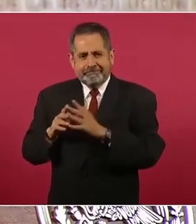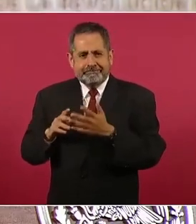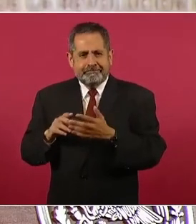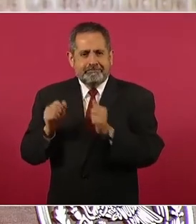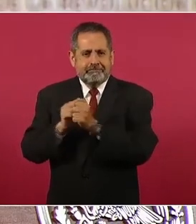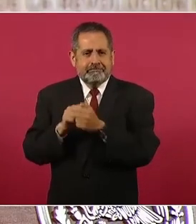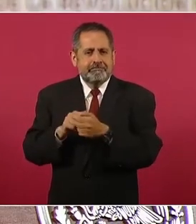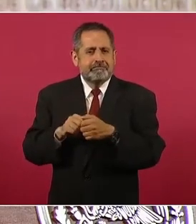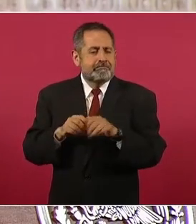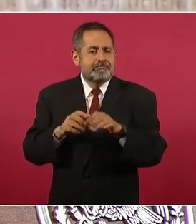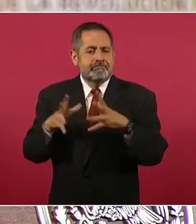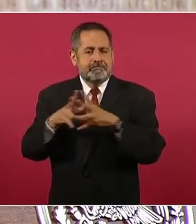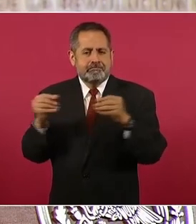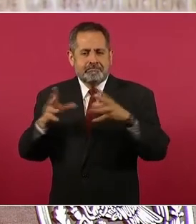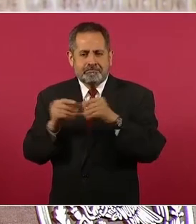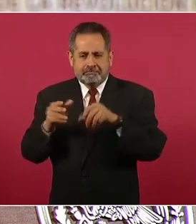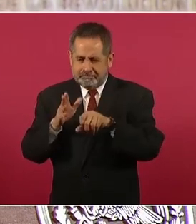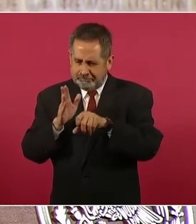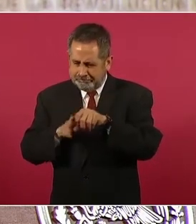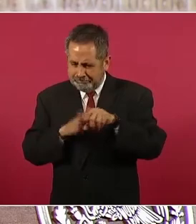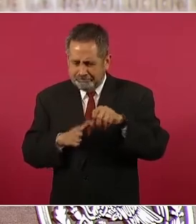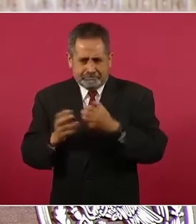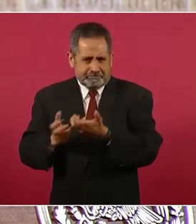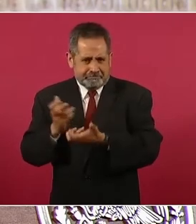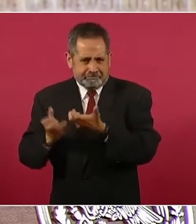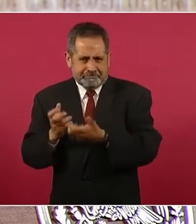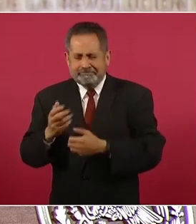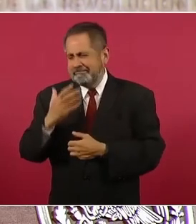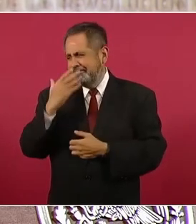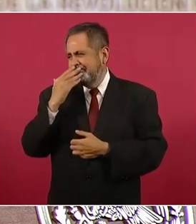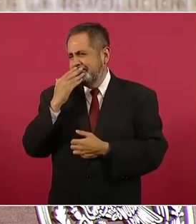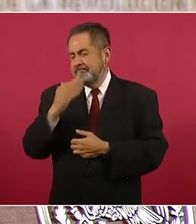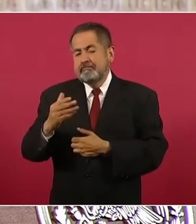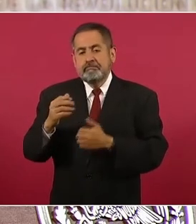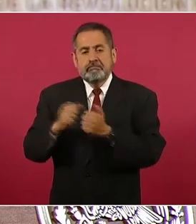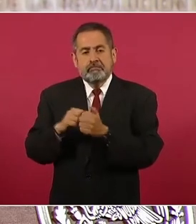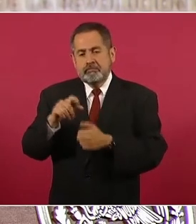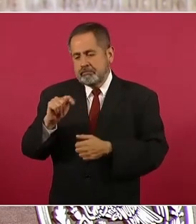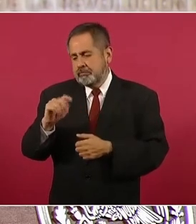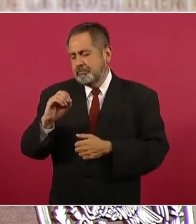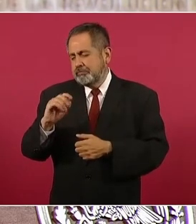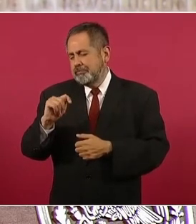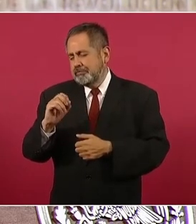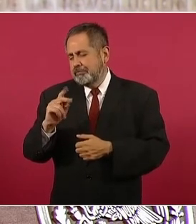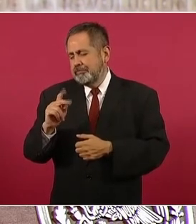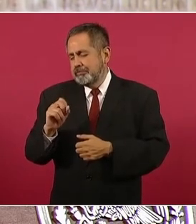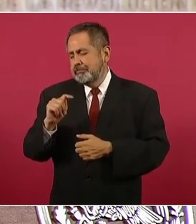plátanos fritos y totoposte.